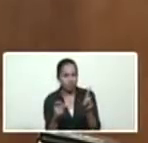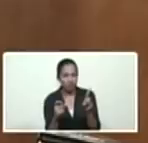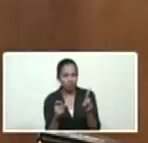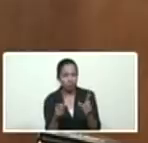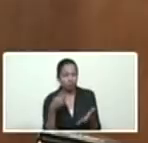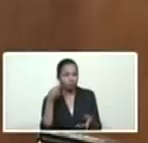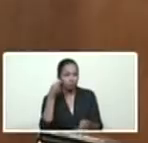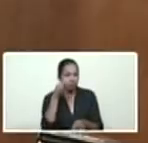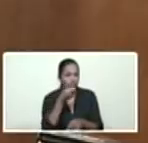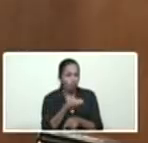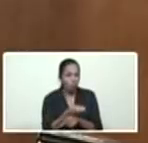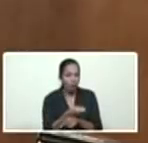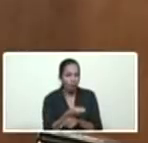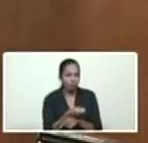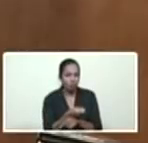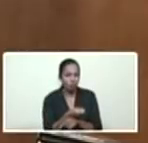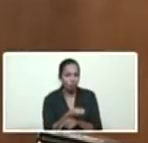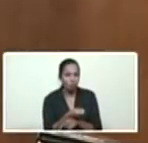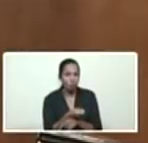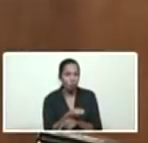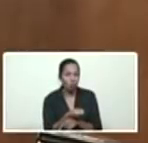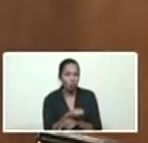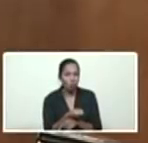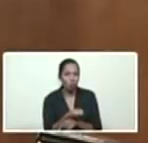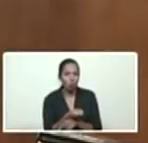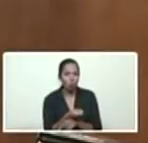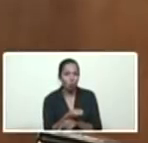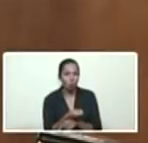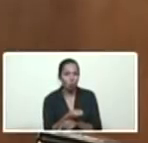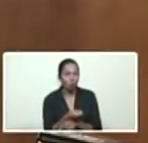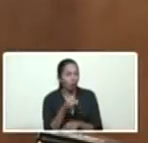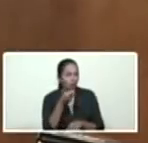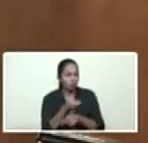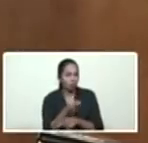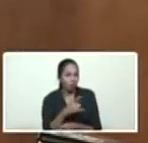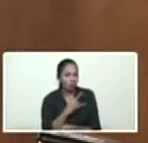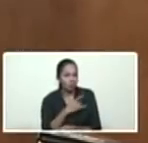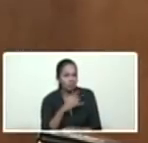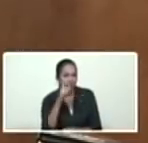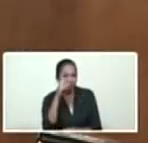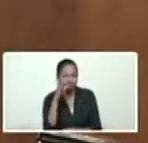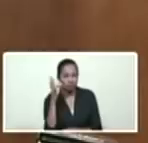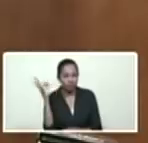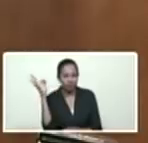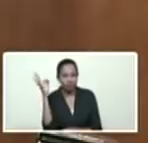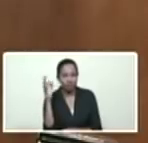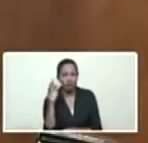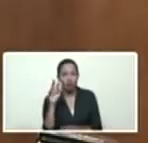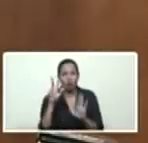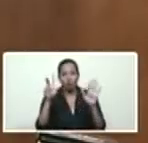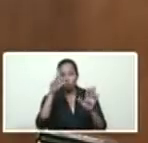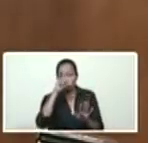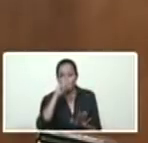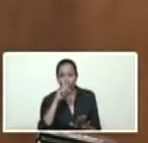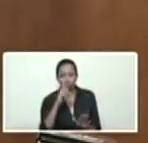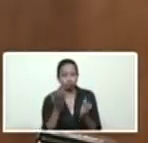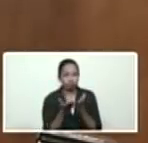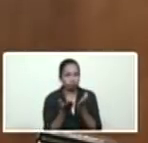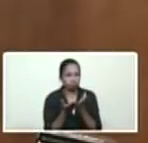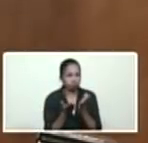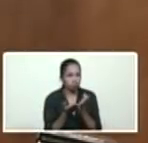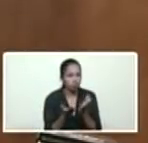Politécnico de Toulouse en Francia con ocho años de estudios al